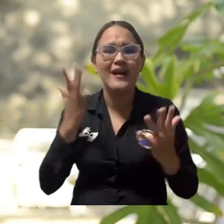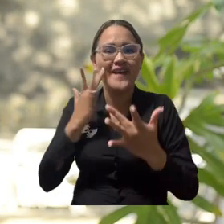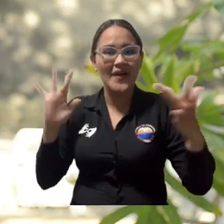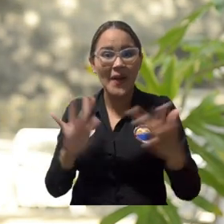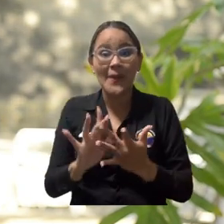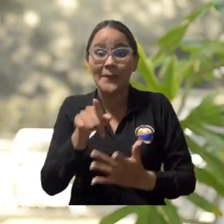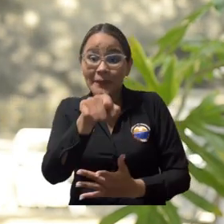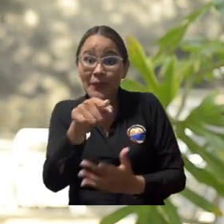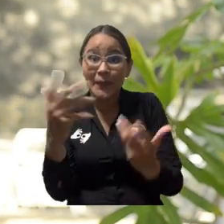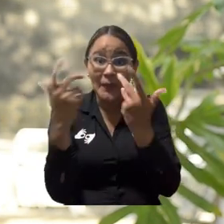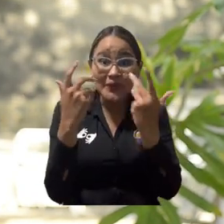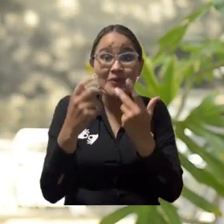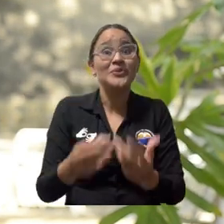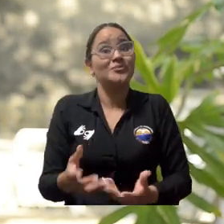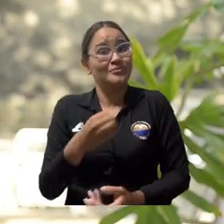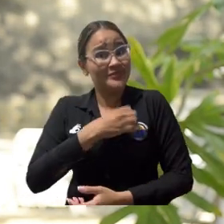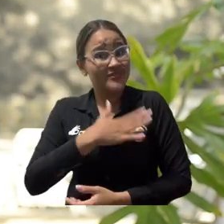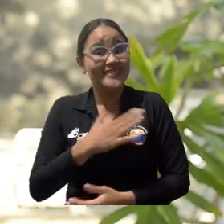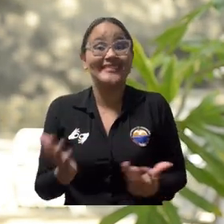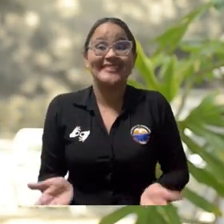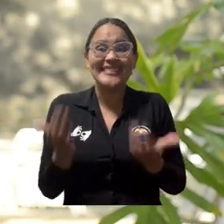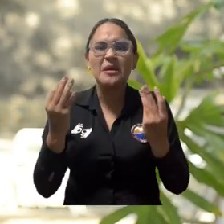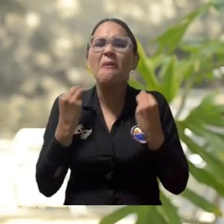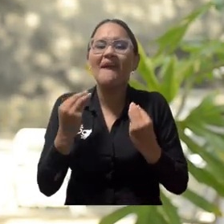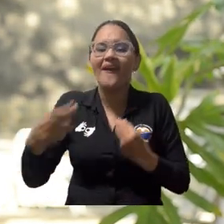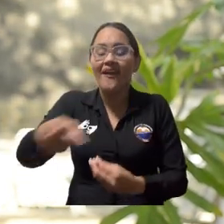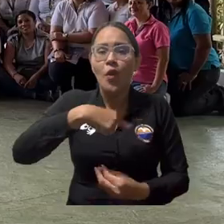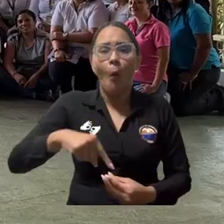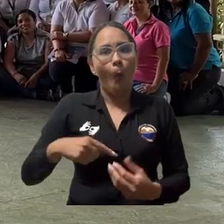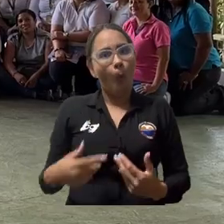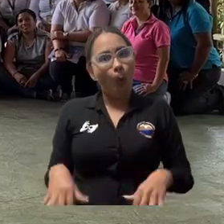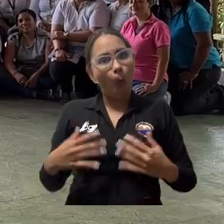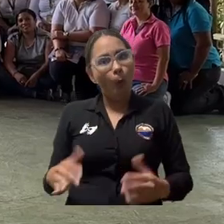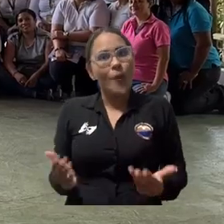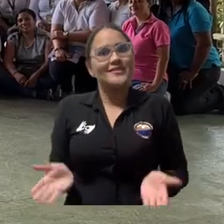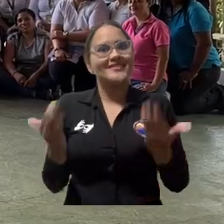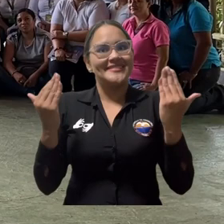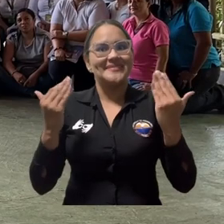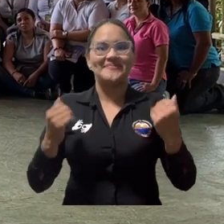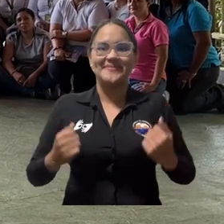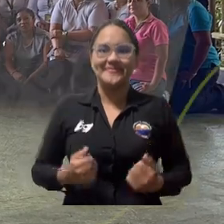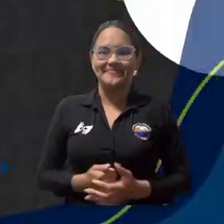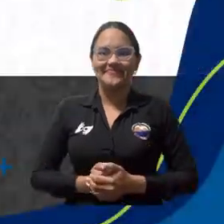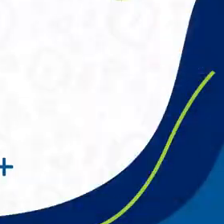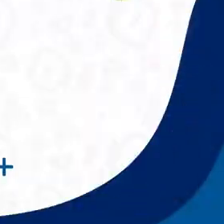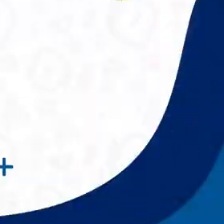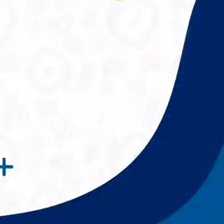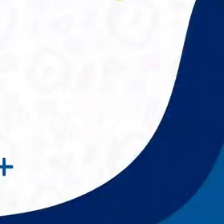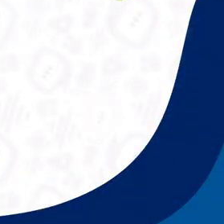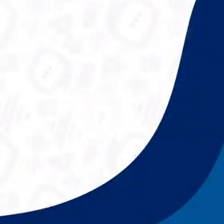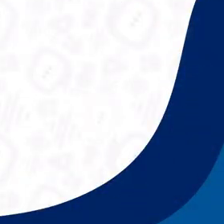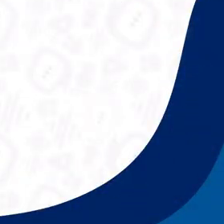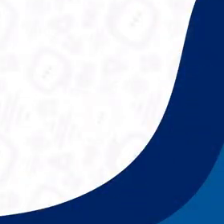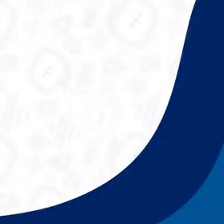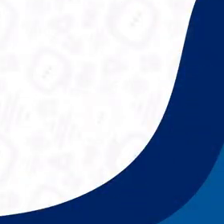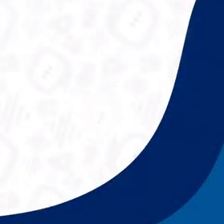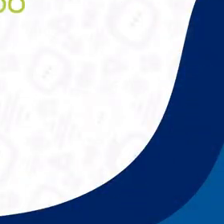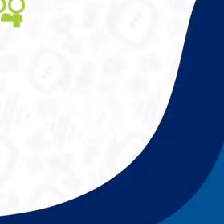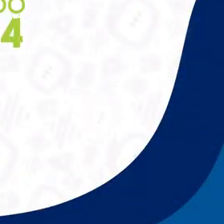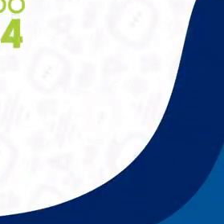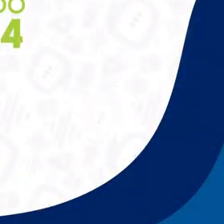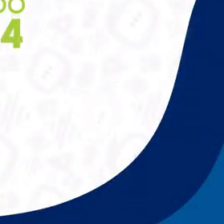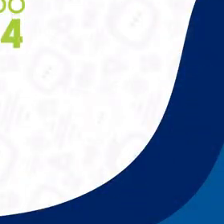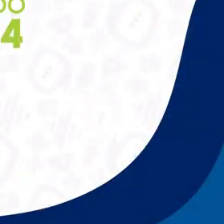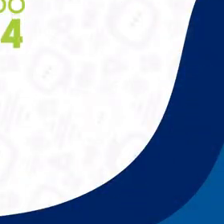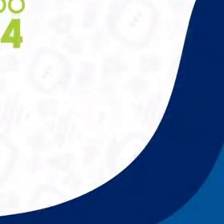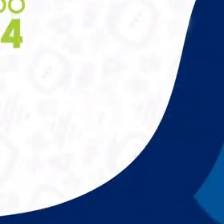pues esa oportunidad que ustedes nos brindan es excelente para que ellos sepan y valoren todo lo que tenemos. Universidad del Magdalena,